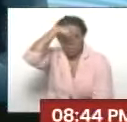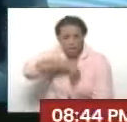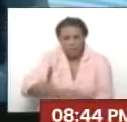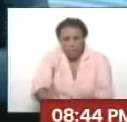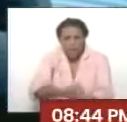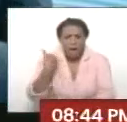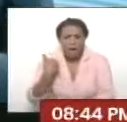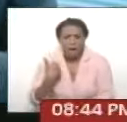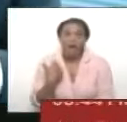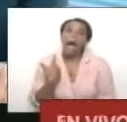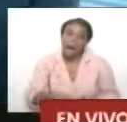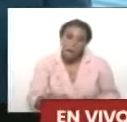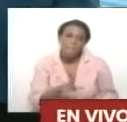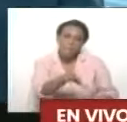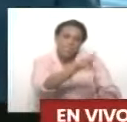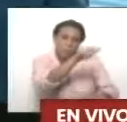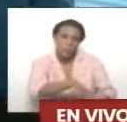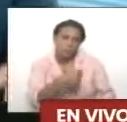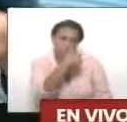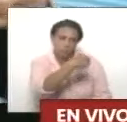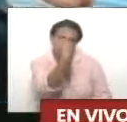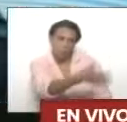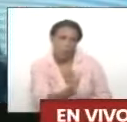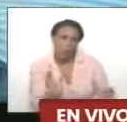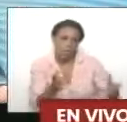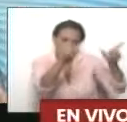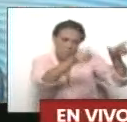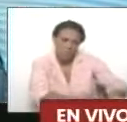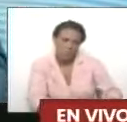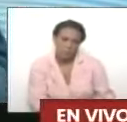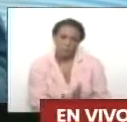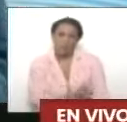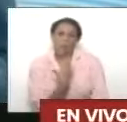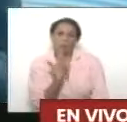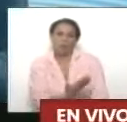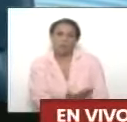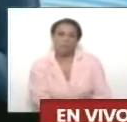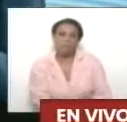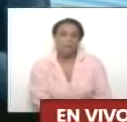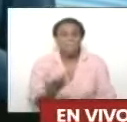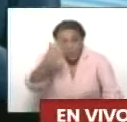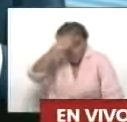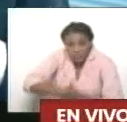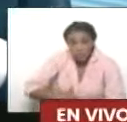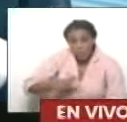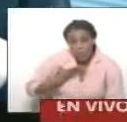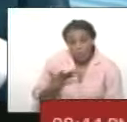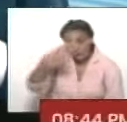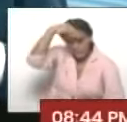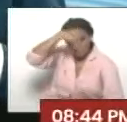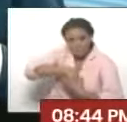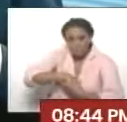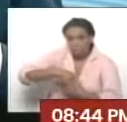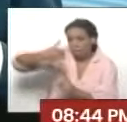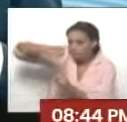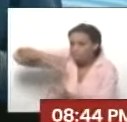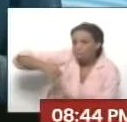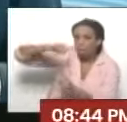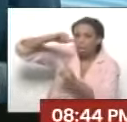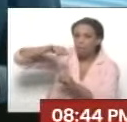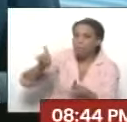Bueno, hay desalmados, eso sí, hay gente desalmada. Pero el ser humano puede no tener alma, ¿no?